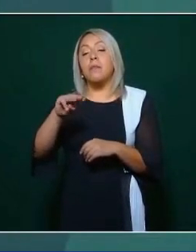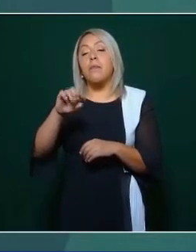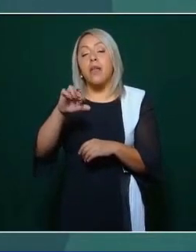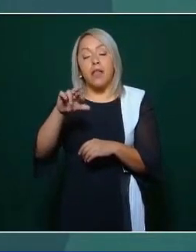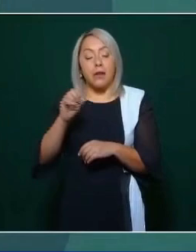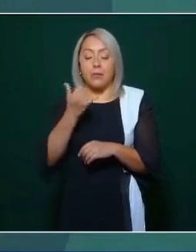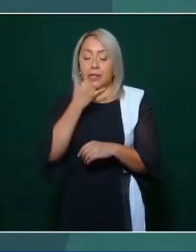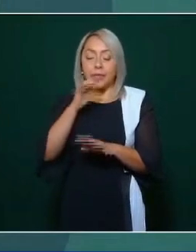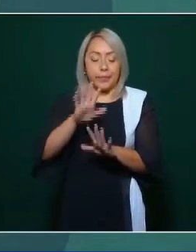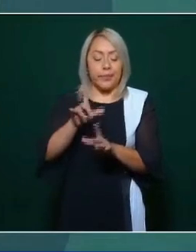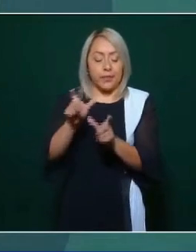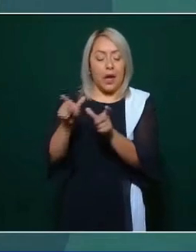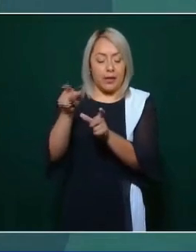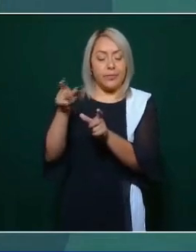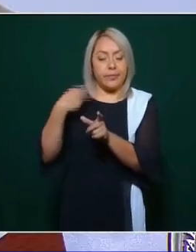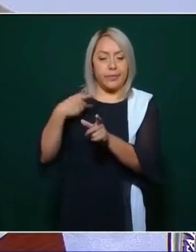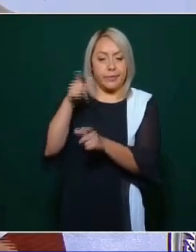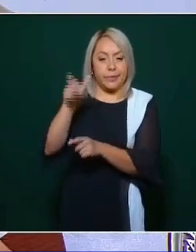Hay